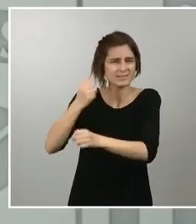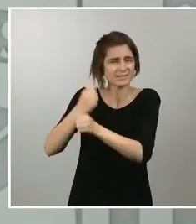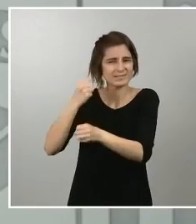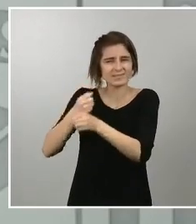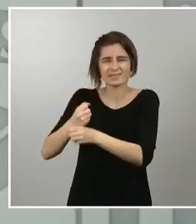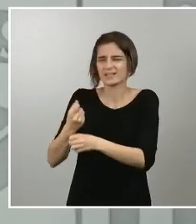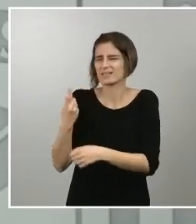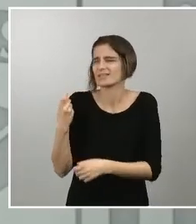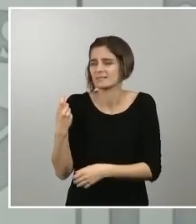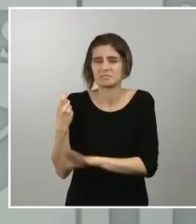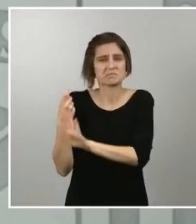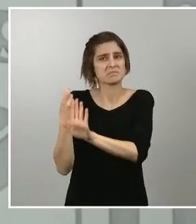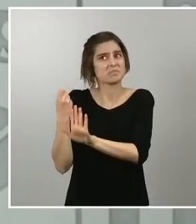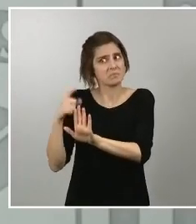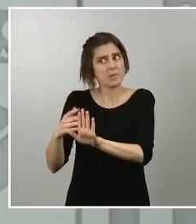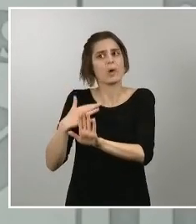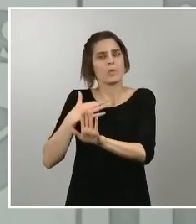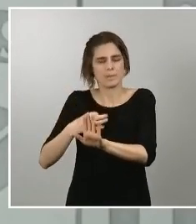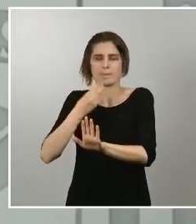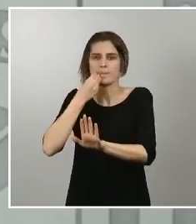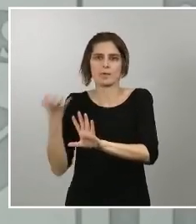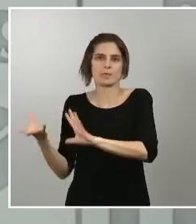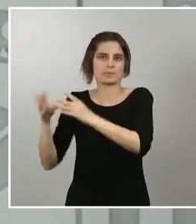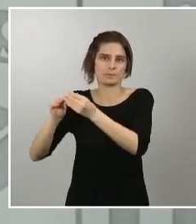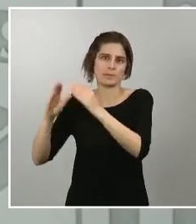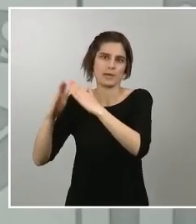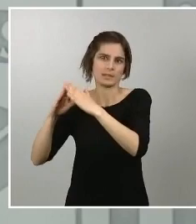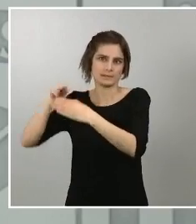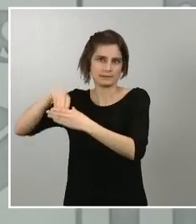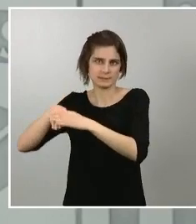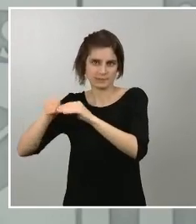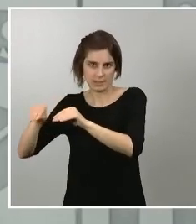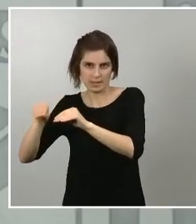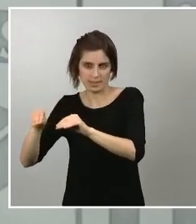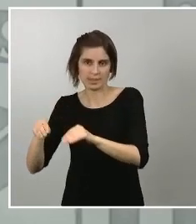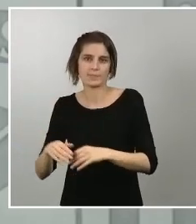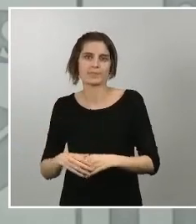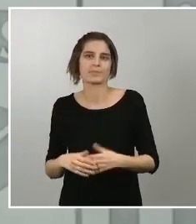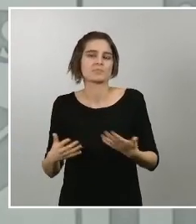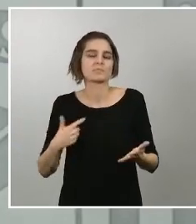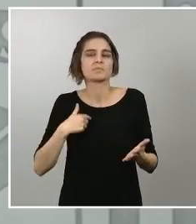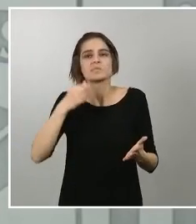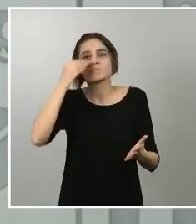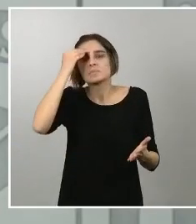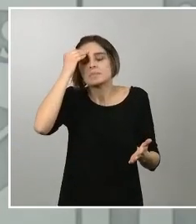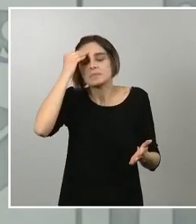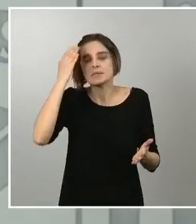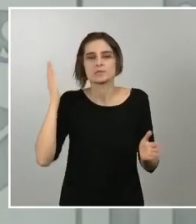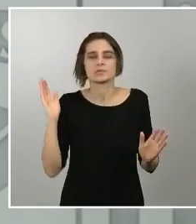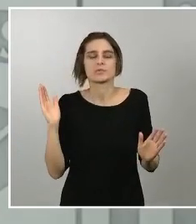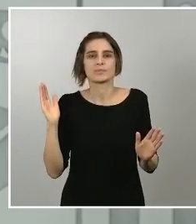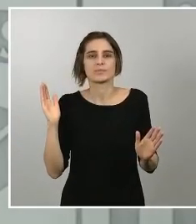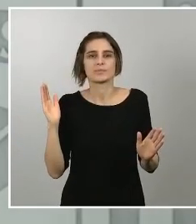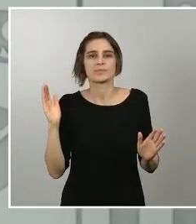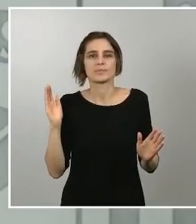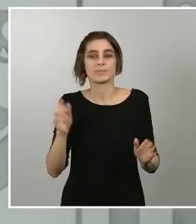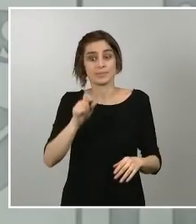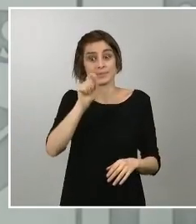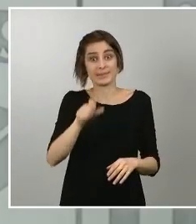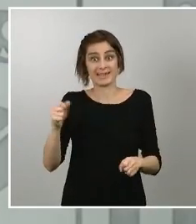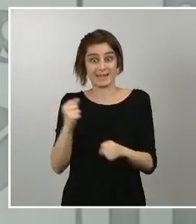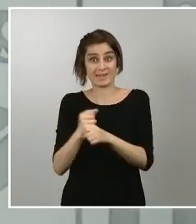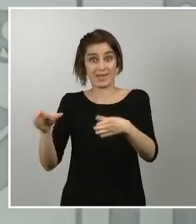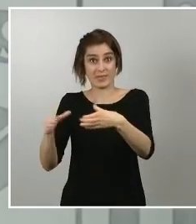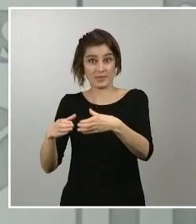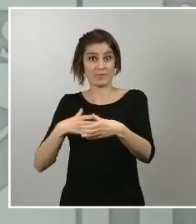de la tarea pudieran hacerla desde su domicilio así que creo que la afectación en este grupo de trabajadores no va a tener un